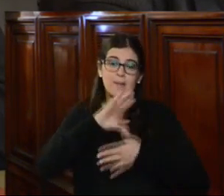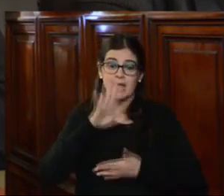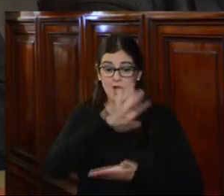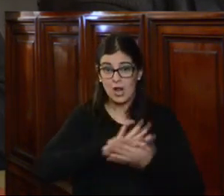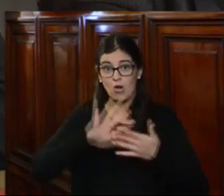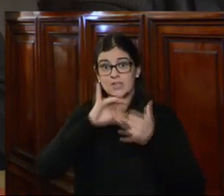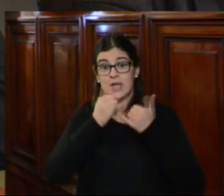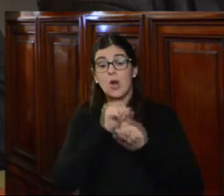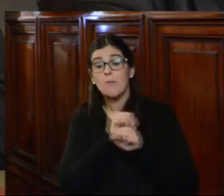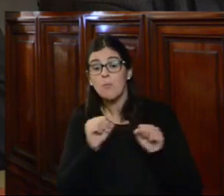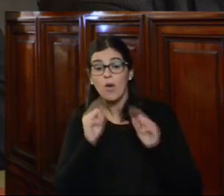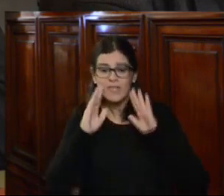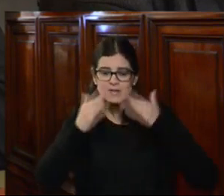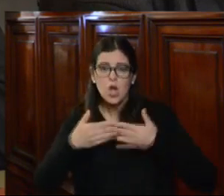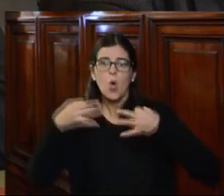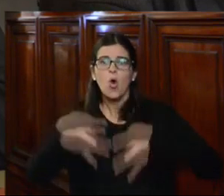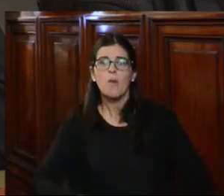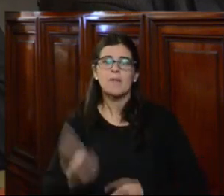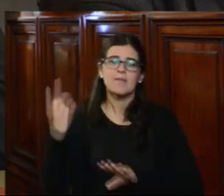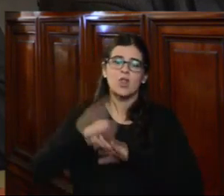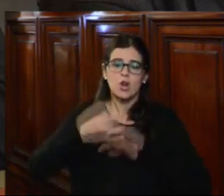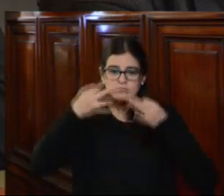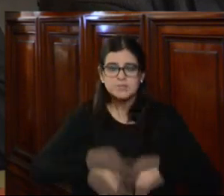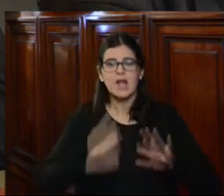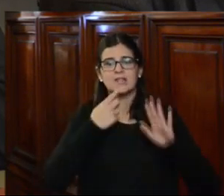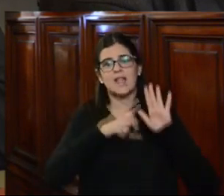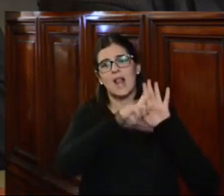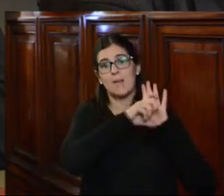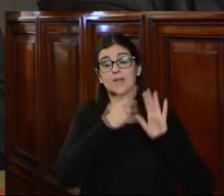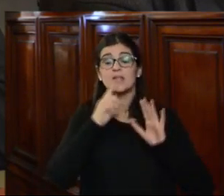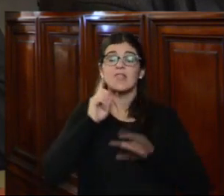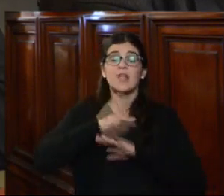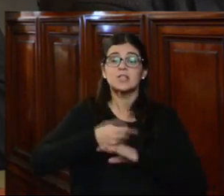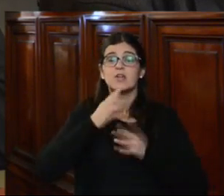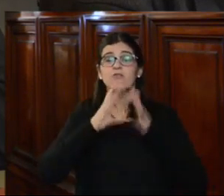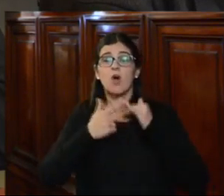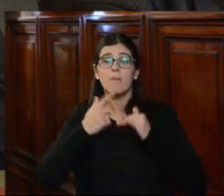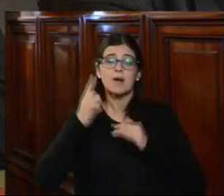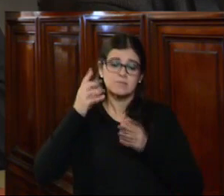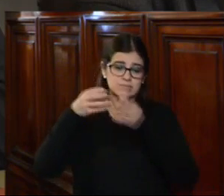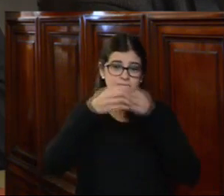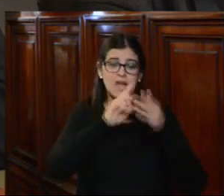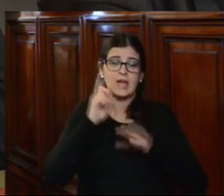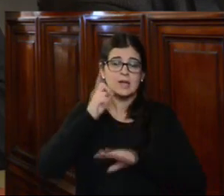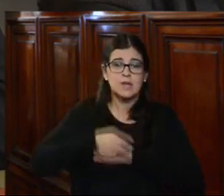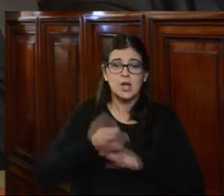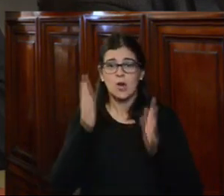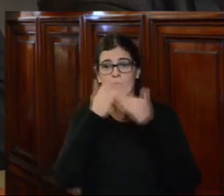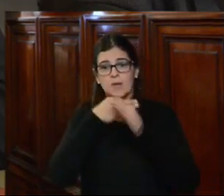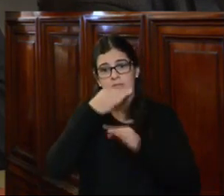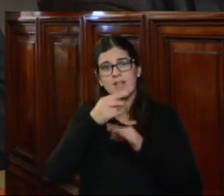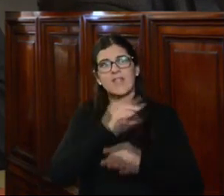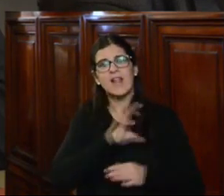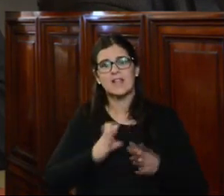si éstas no pudieran dar cabal cumplimiento a su mandato legal debido a decisiones infundadas de los órganos que integran cualquiera de los poderes del